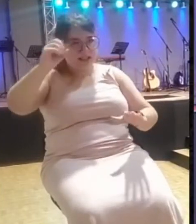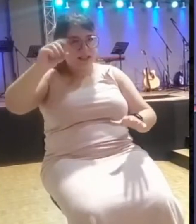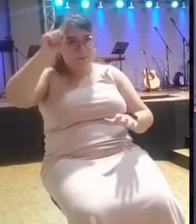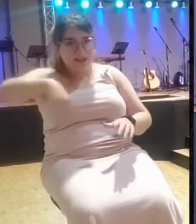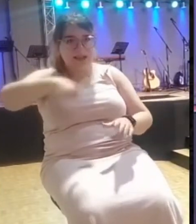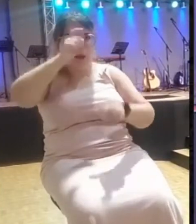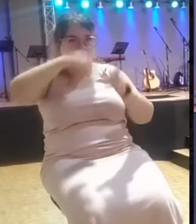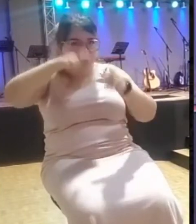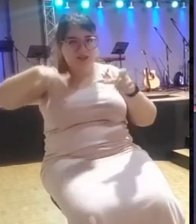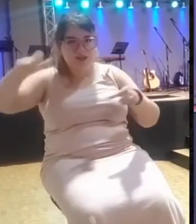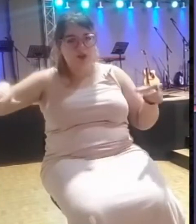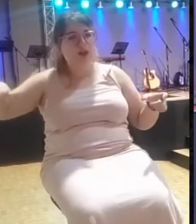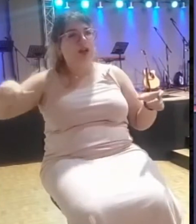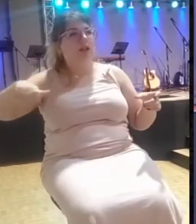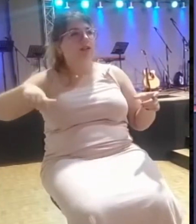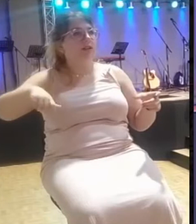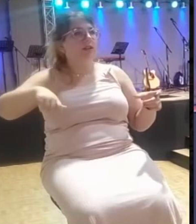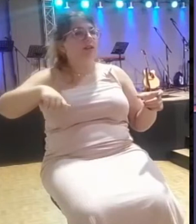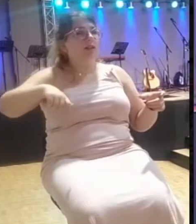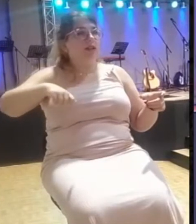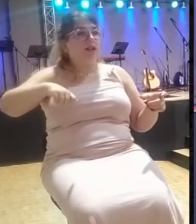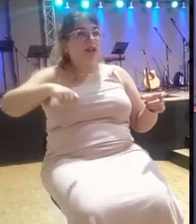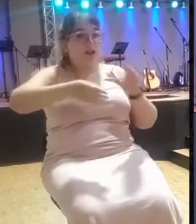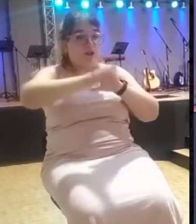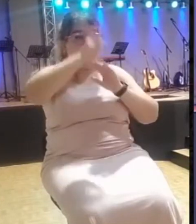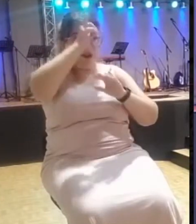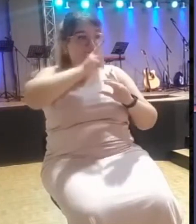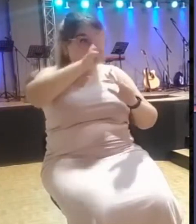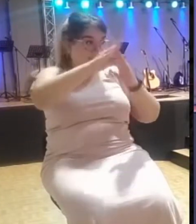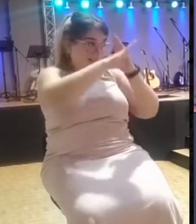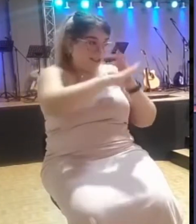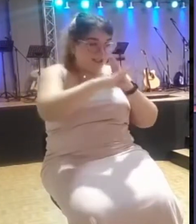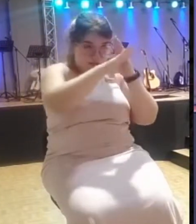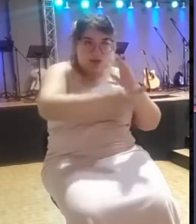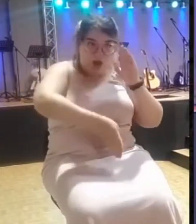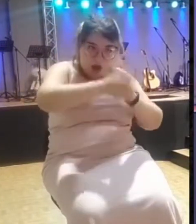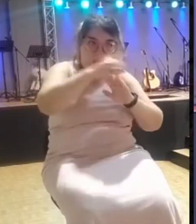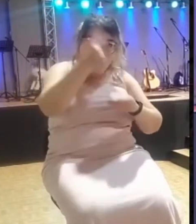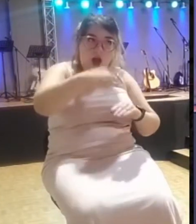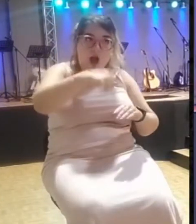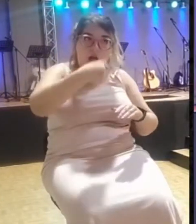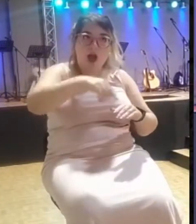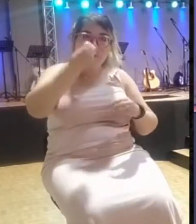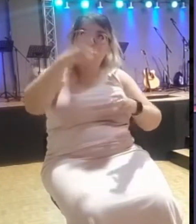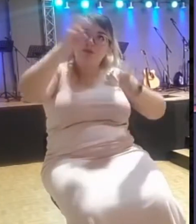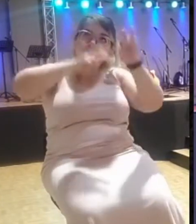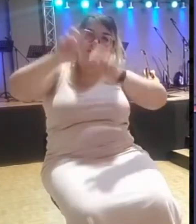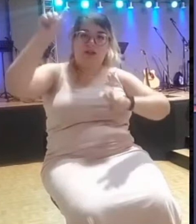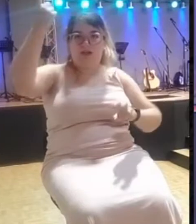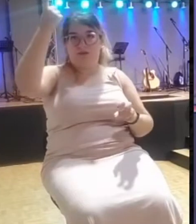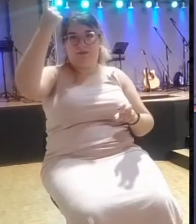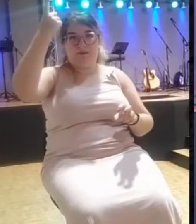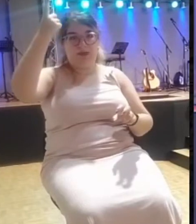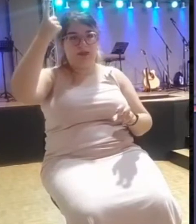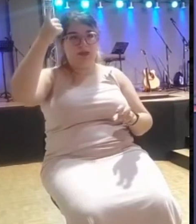7000 estaban esos profetas que estaban escondidos en cuevas. Gritan fuerte, ¡Gloria a Dios! ¡Qué cosa más tremenda, ¿verdad? Estaban